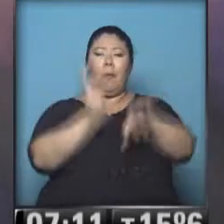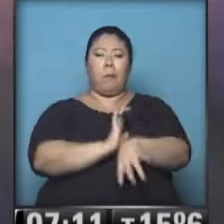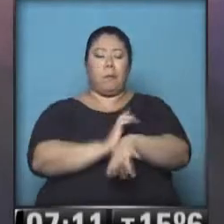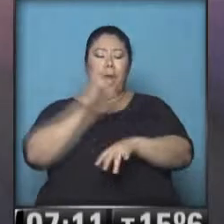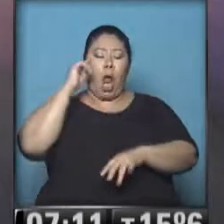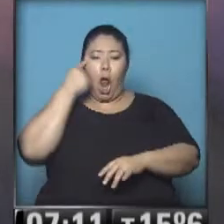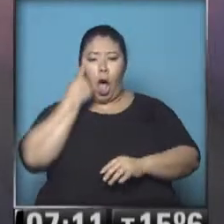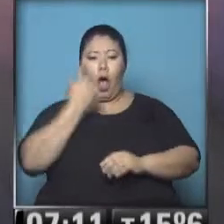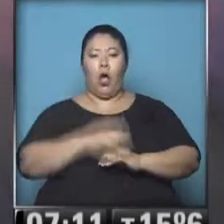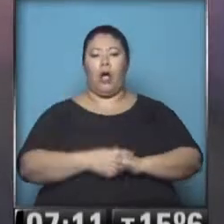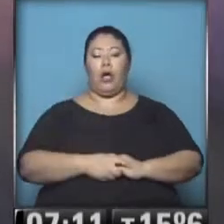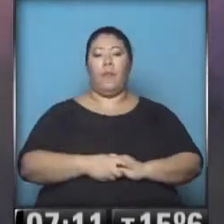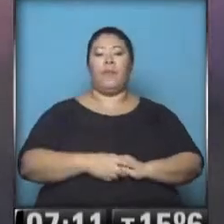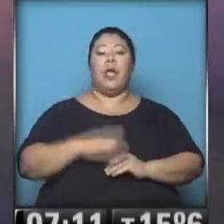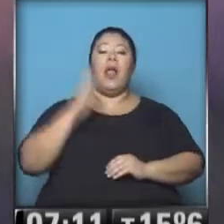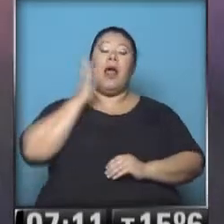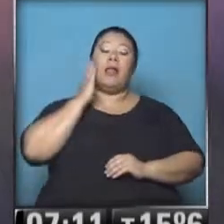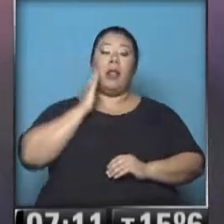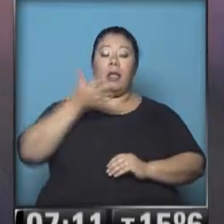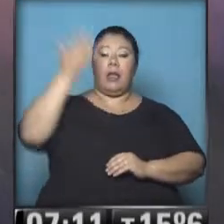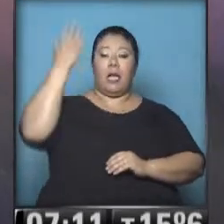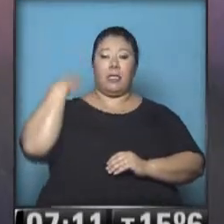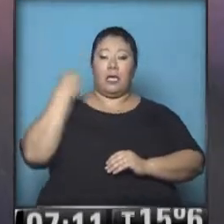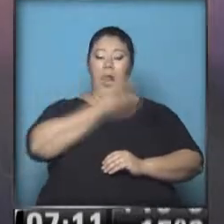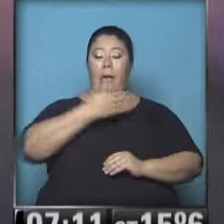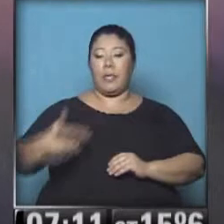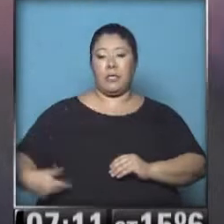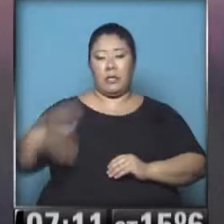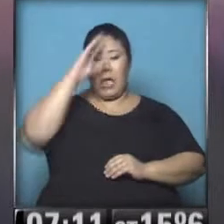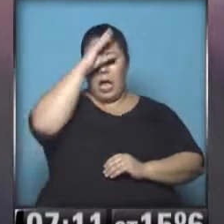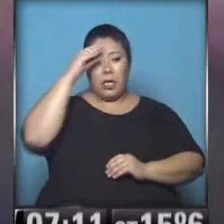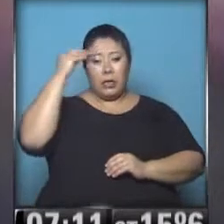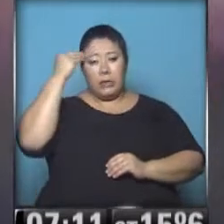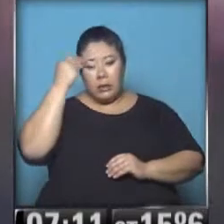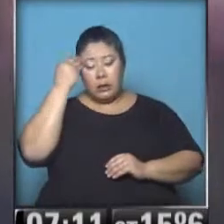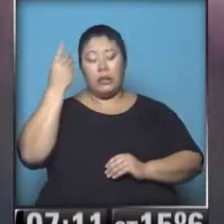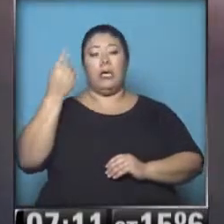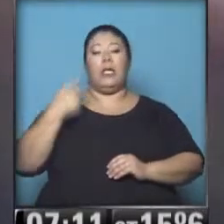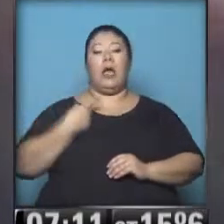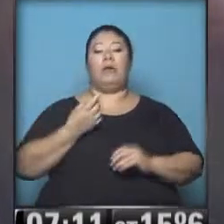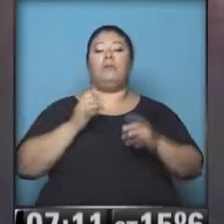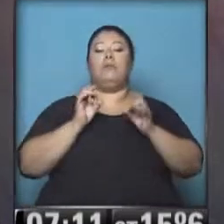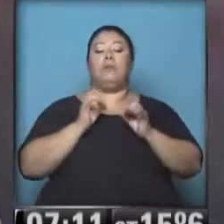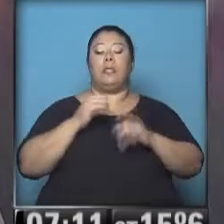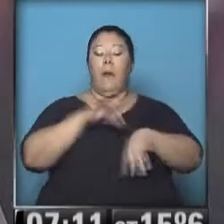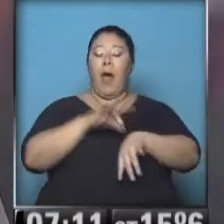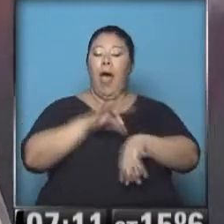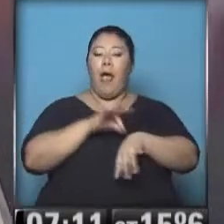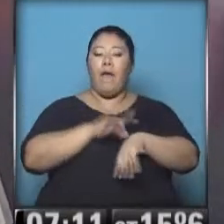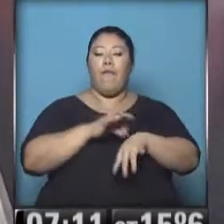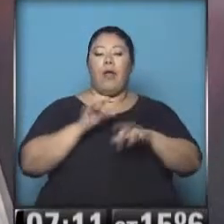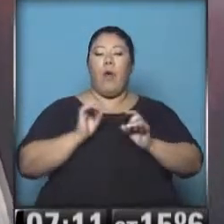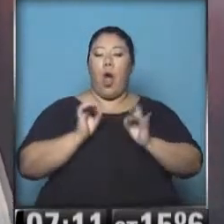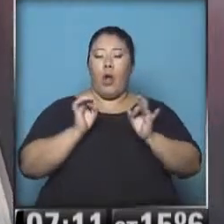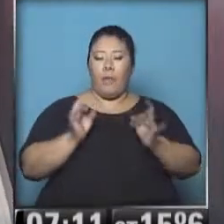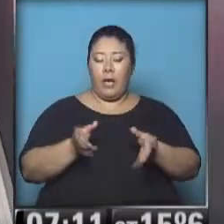Desde la tarde del día de ayer, la presidenta Cristina Fernández presentaba un cuadro febril infeccioso, por eso se decidió ir al sanatorio